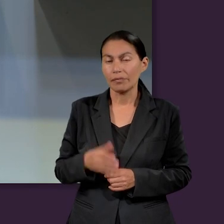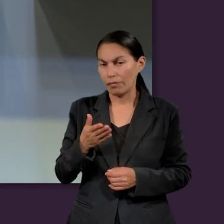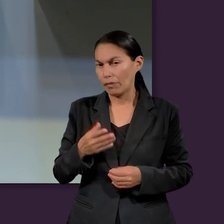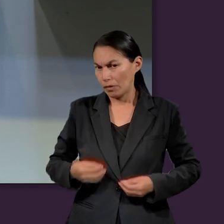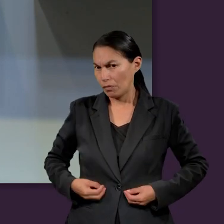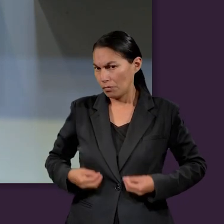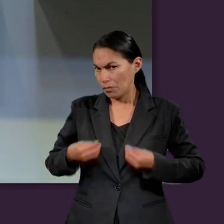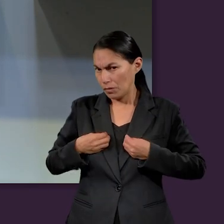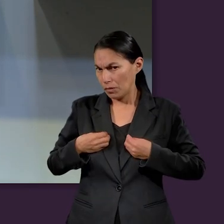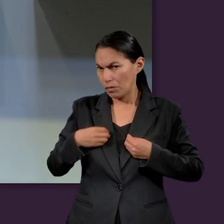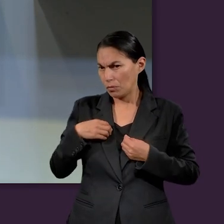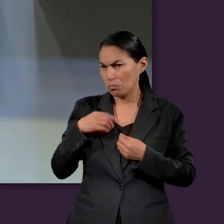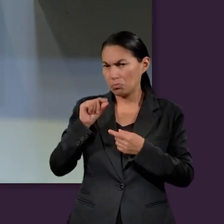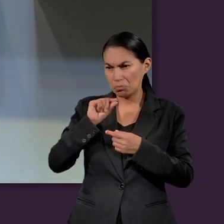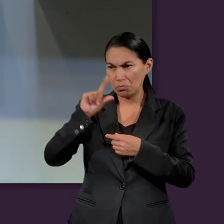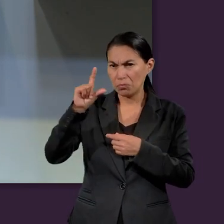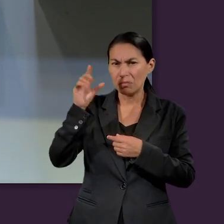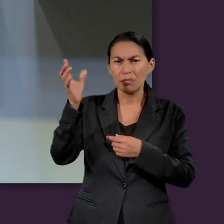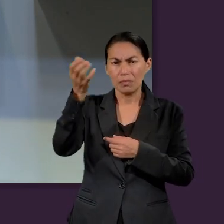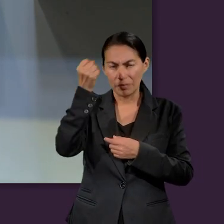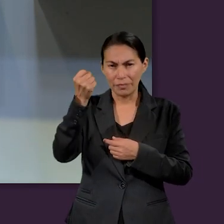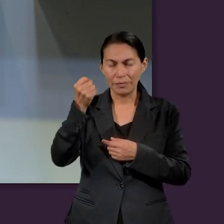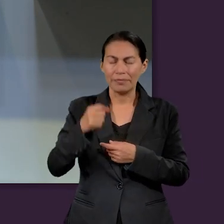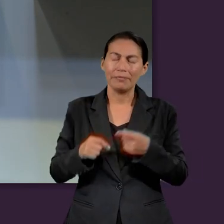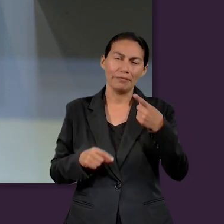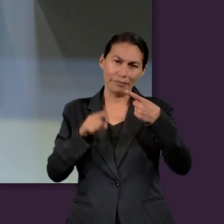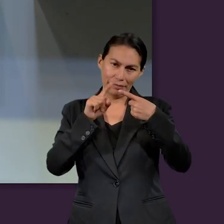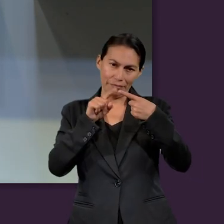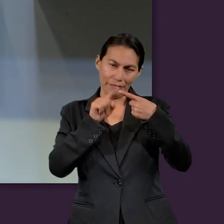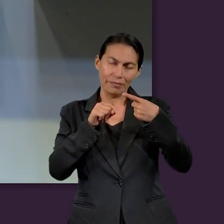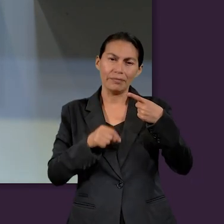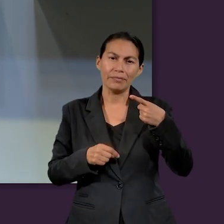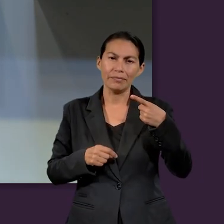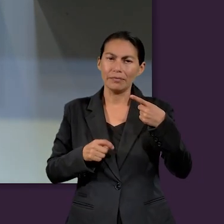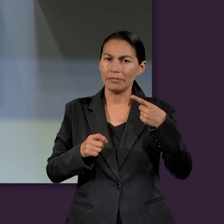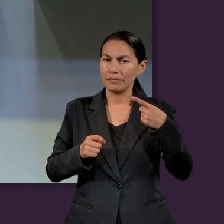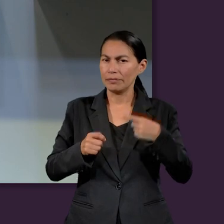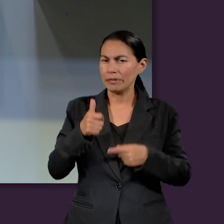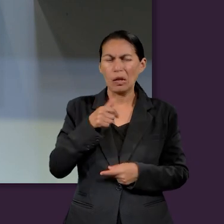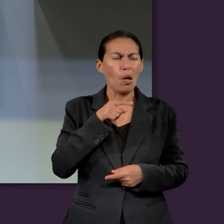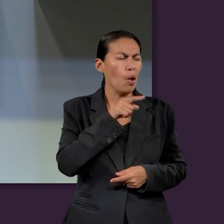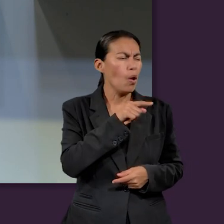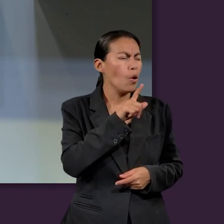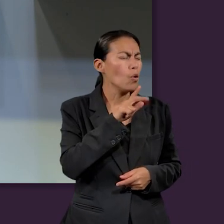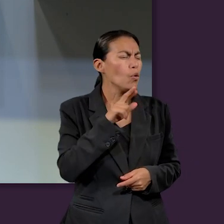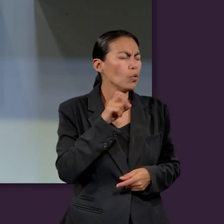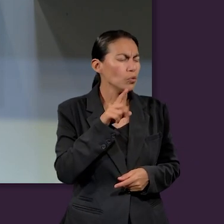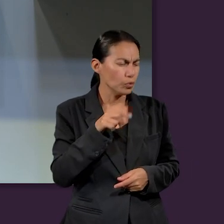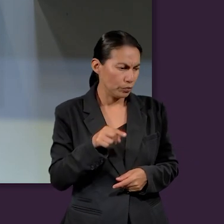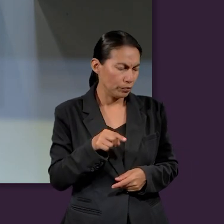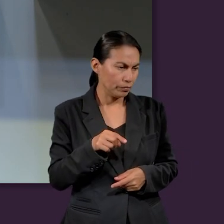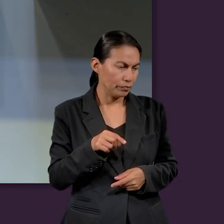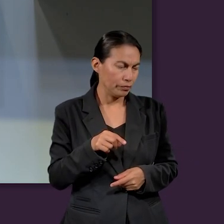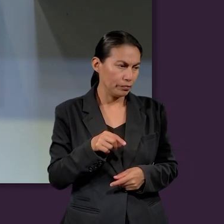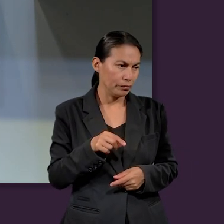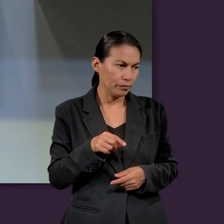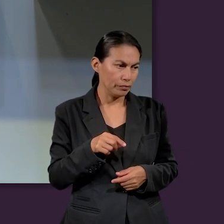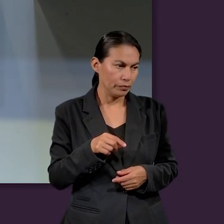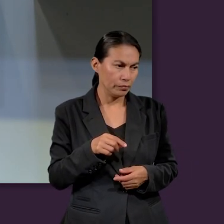ellos también logren, ¿no? En este aspecto de su vida. En primer lugar,